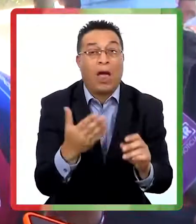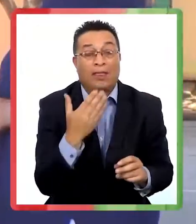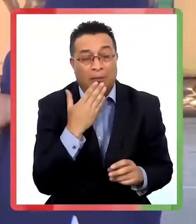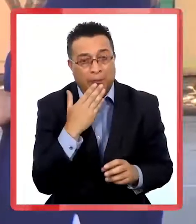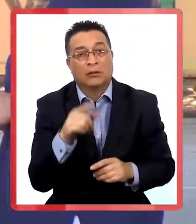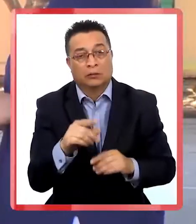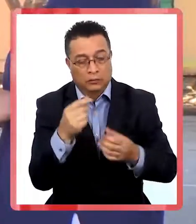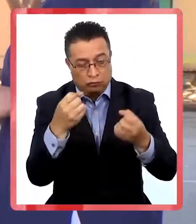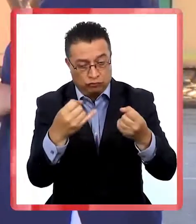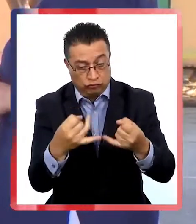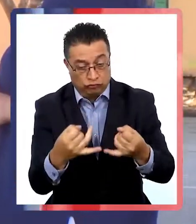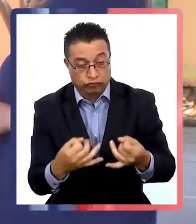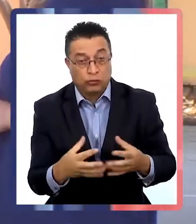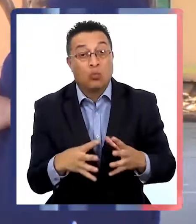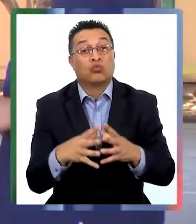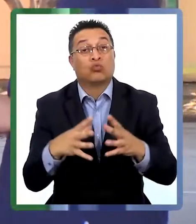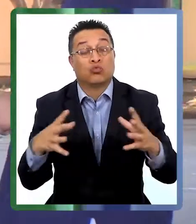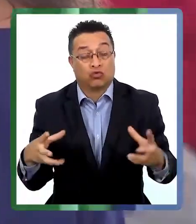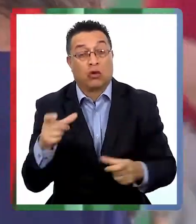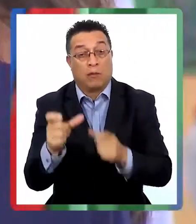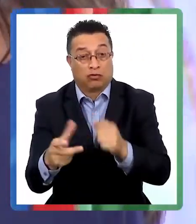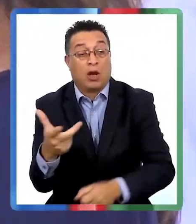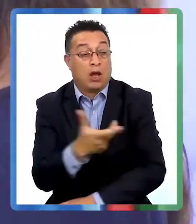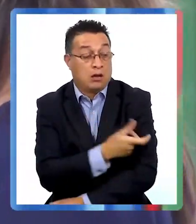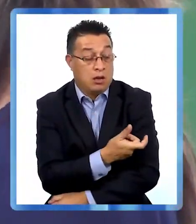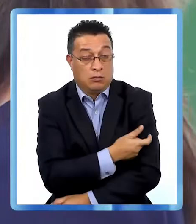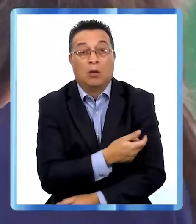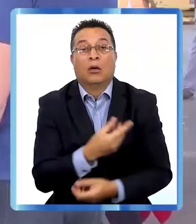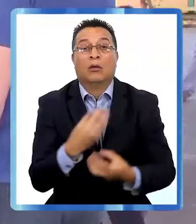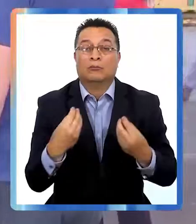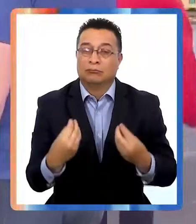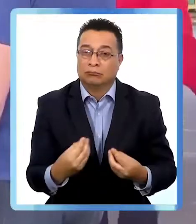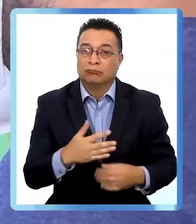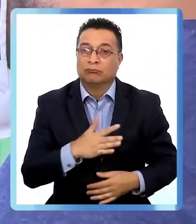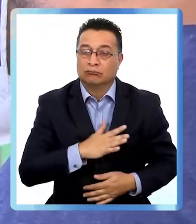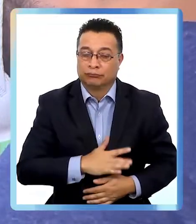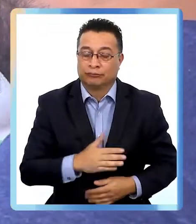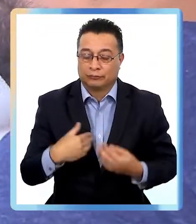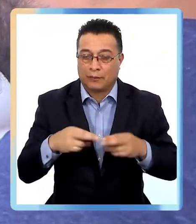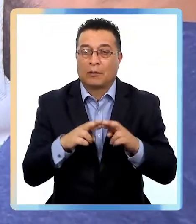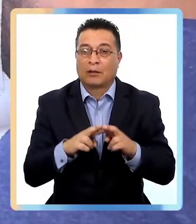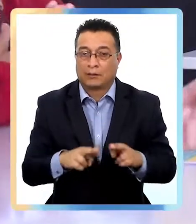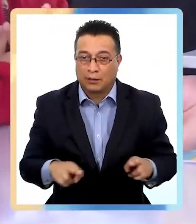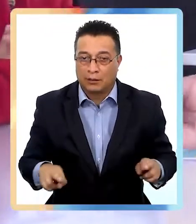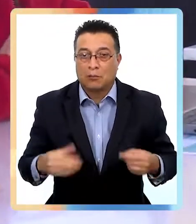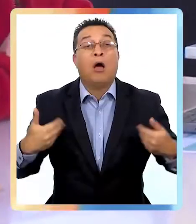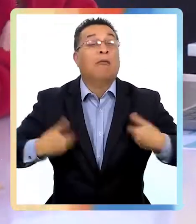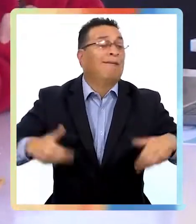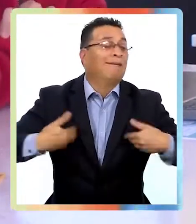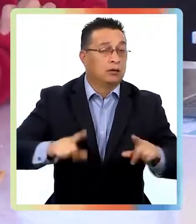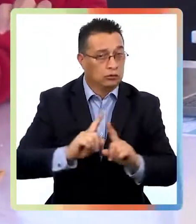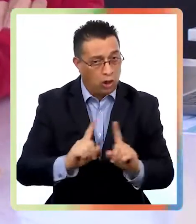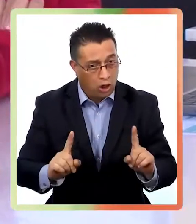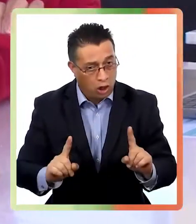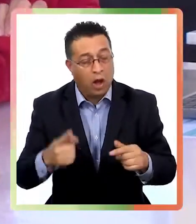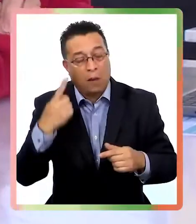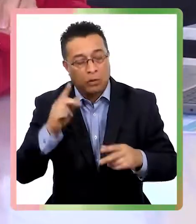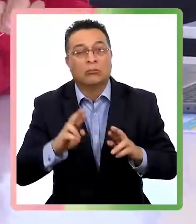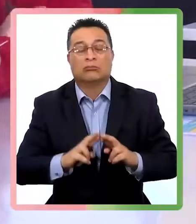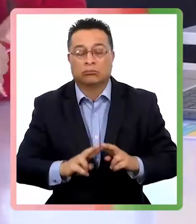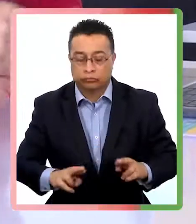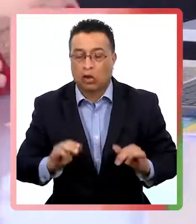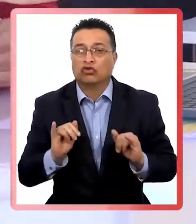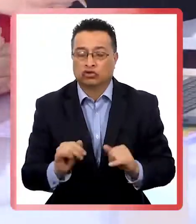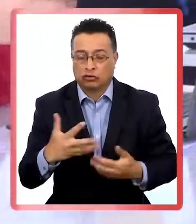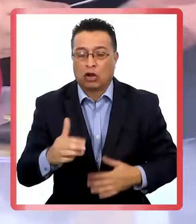esta cifra de tener esta gran cantidad de personas vacunadas viene a darnos un poquito de tranquilidad, no a relajarnos pero a darnos una tranquilidad de que sí se